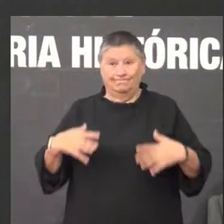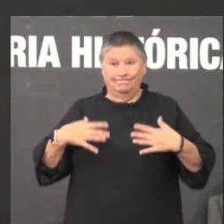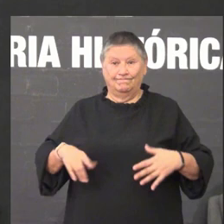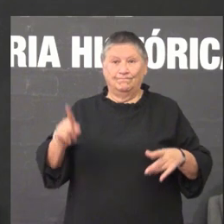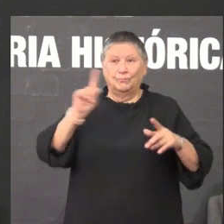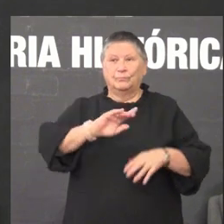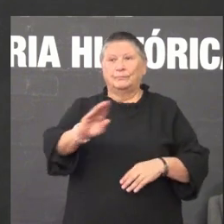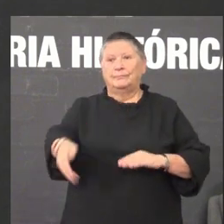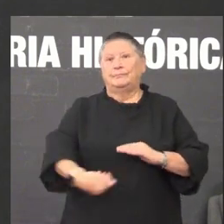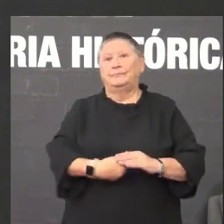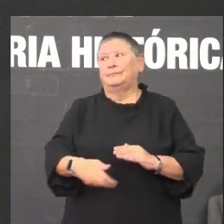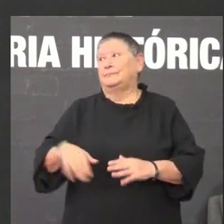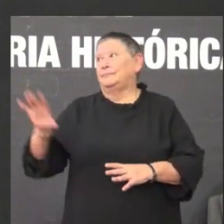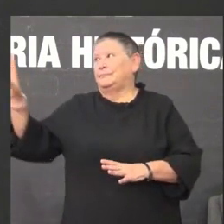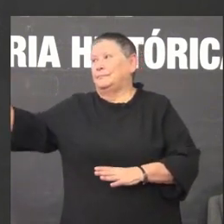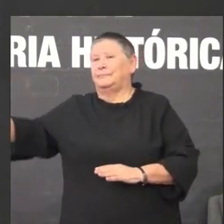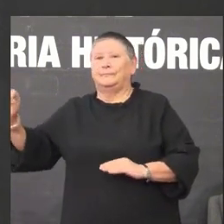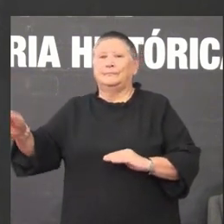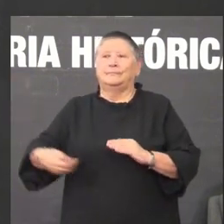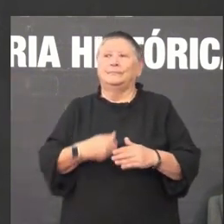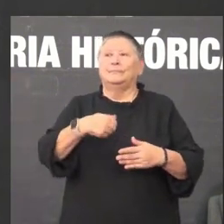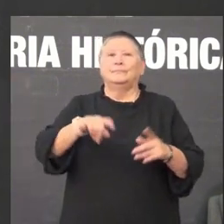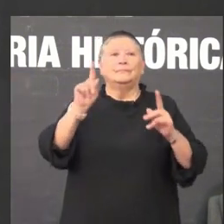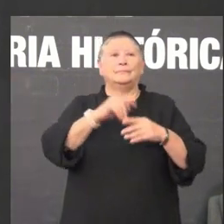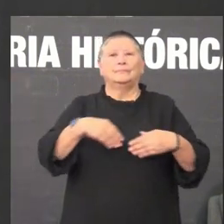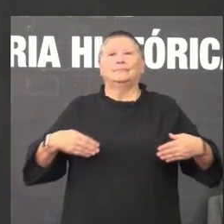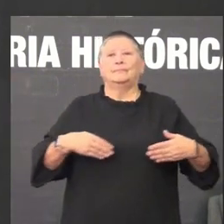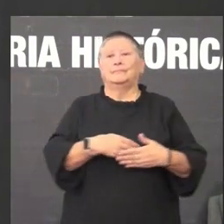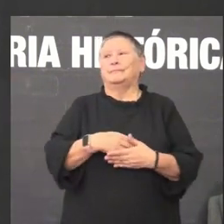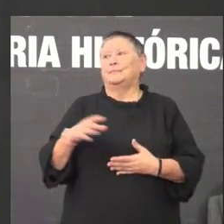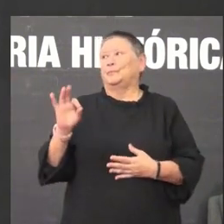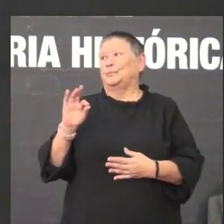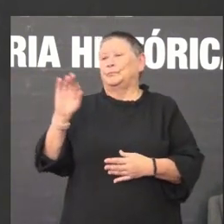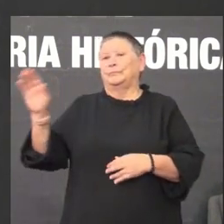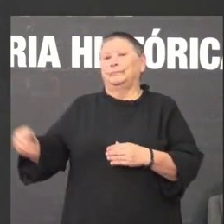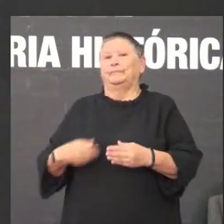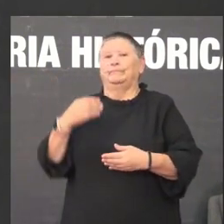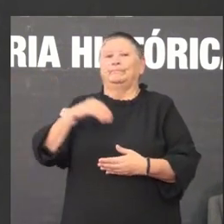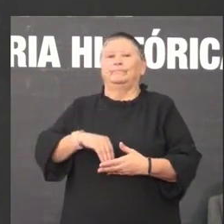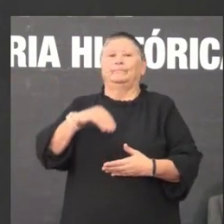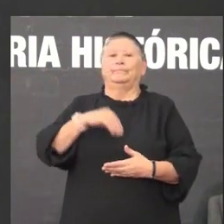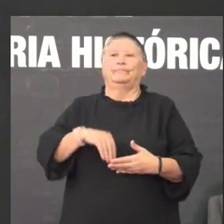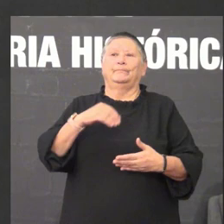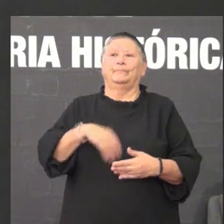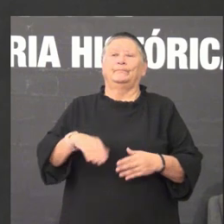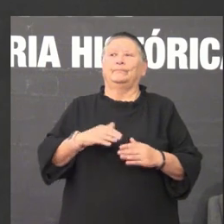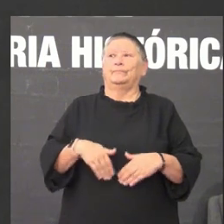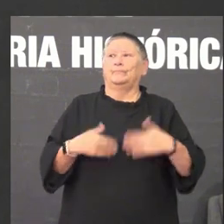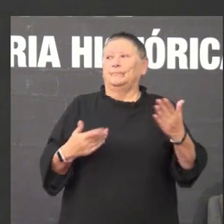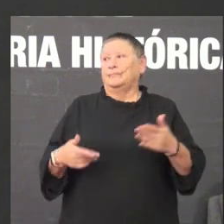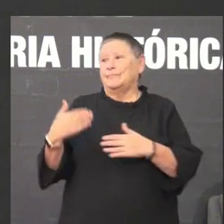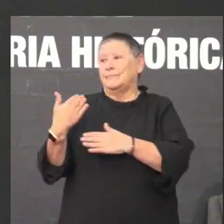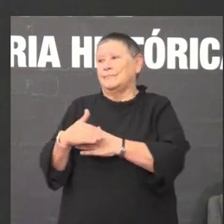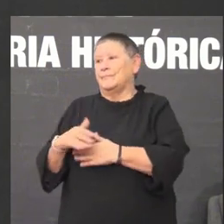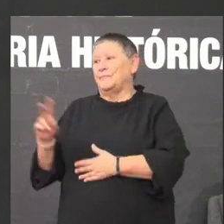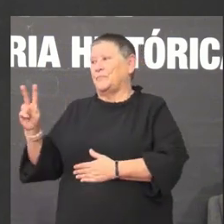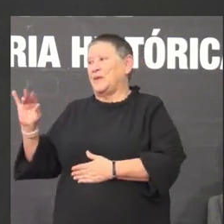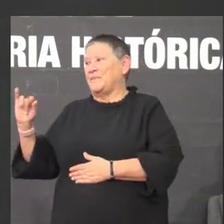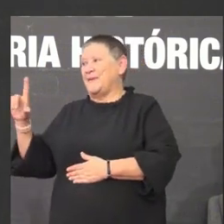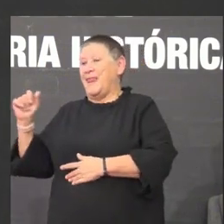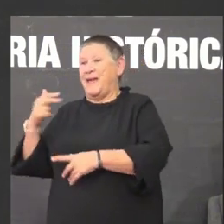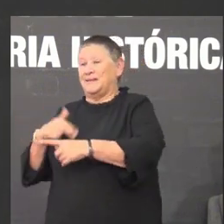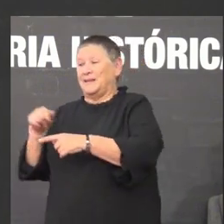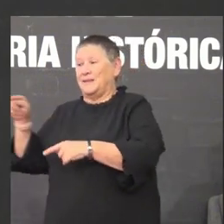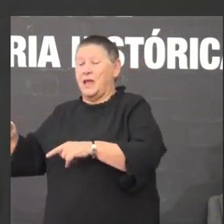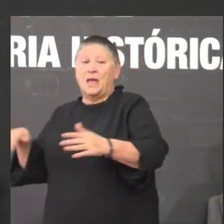pois foi indo e a imprenta nos antes que queimasen foi salvando o que podía e ia da Rúa Nova da Rúa do Vila en Santiago de Compostela